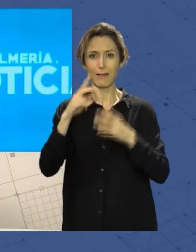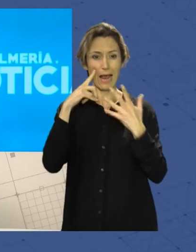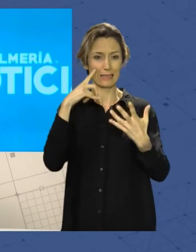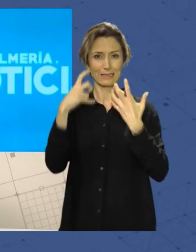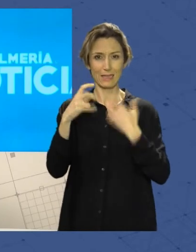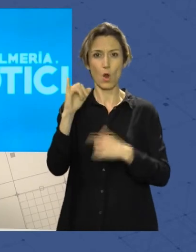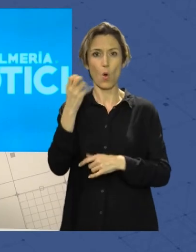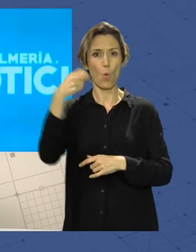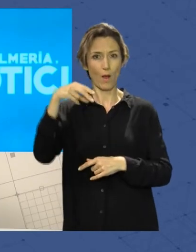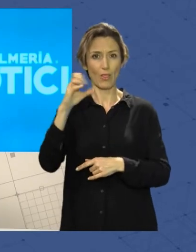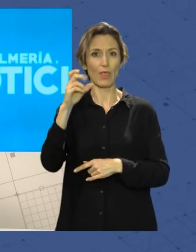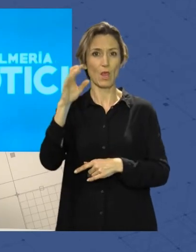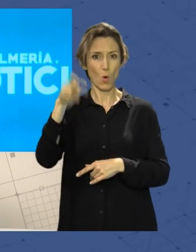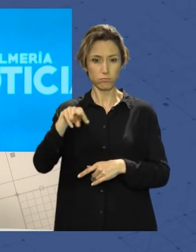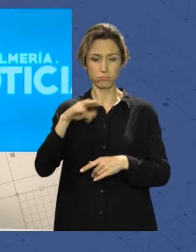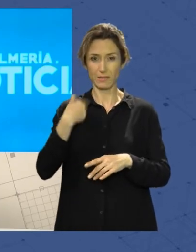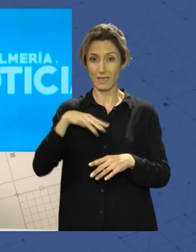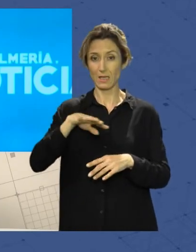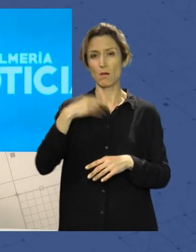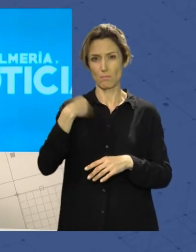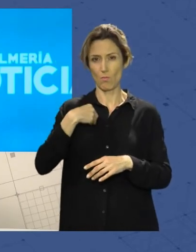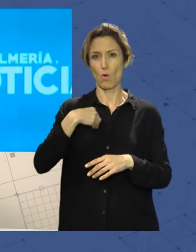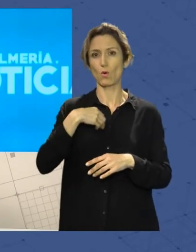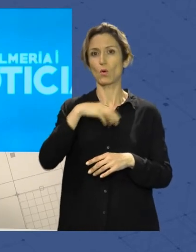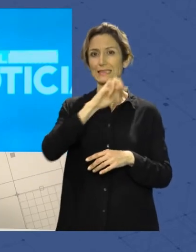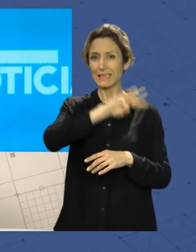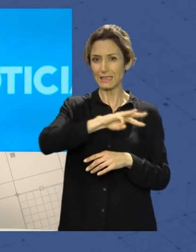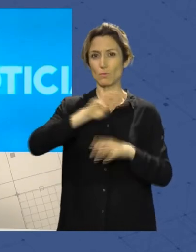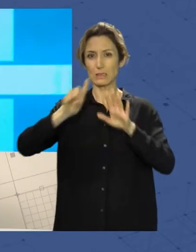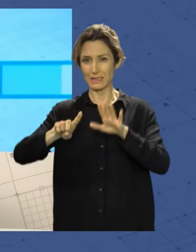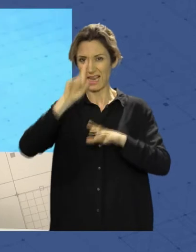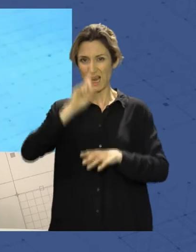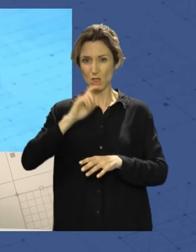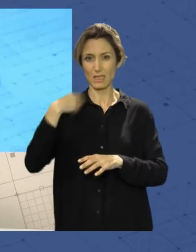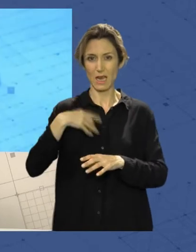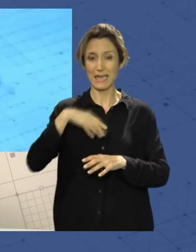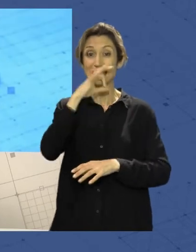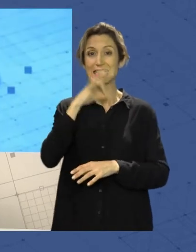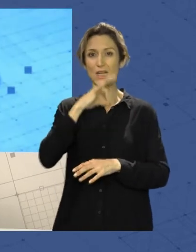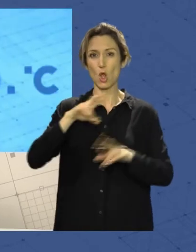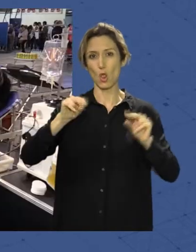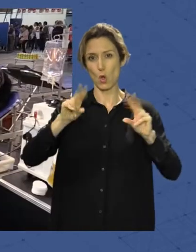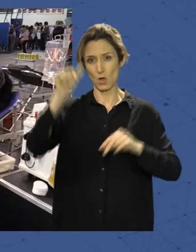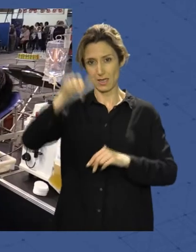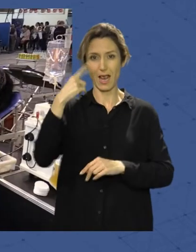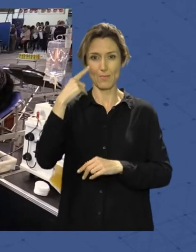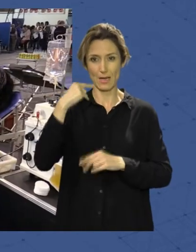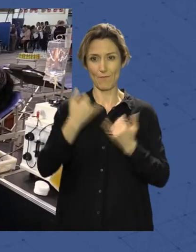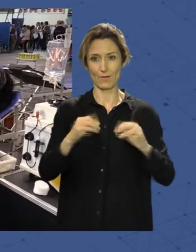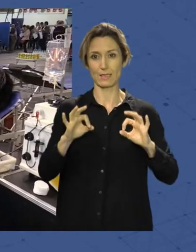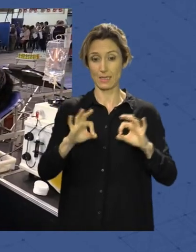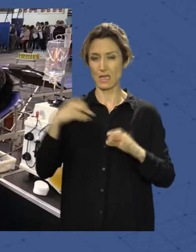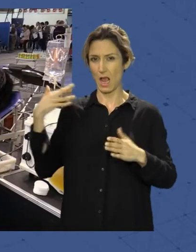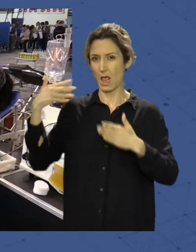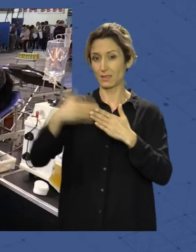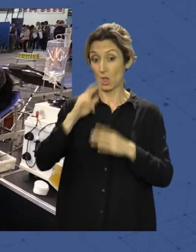enmarca en las 37ª Jornadas del Teatro del Silo de Oro de Almería. Tras dos años